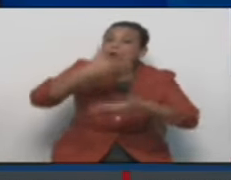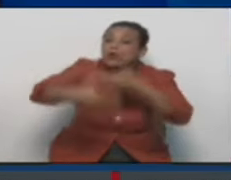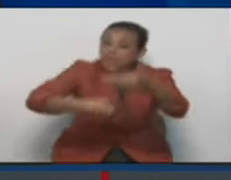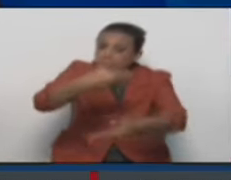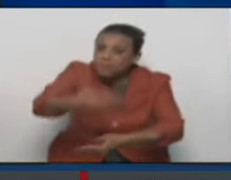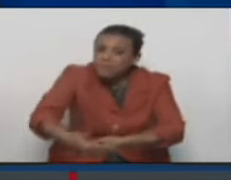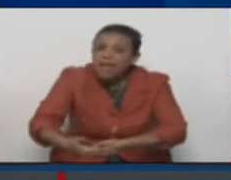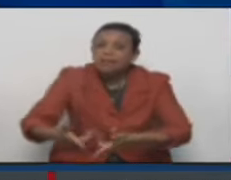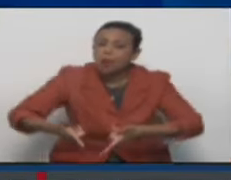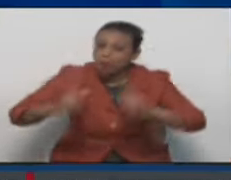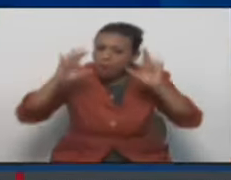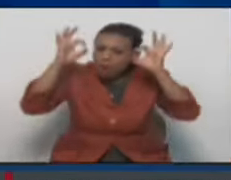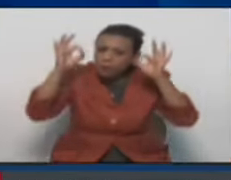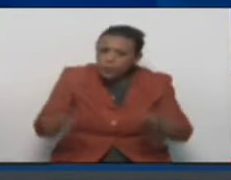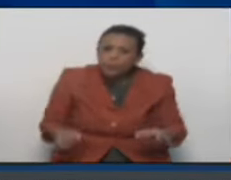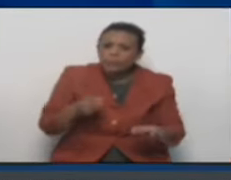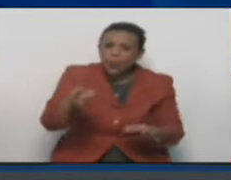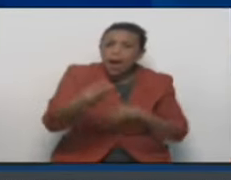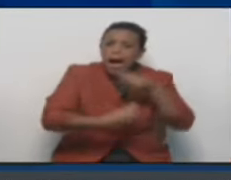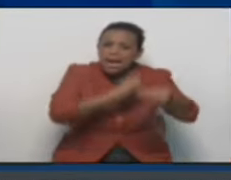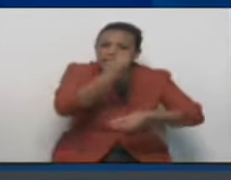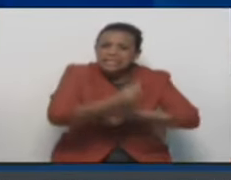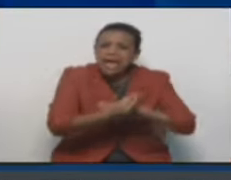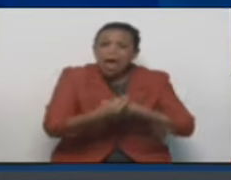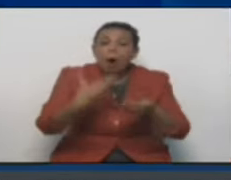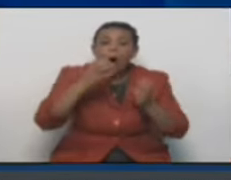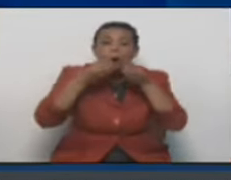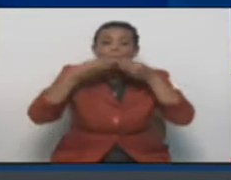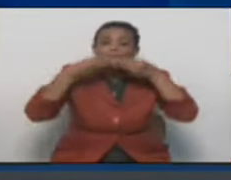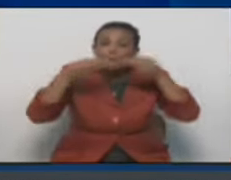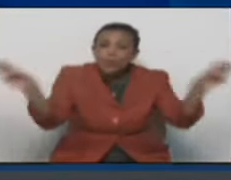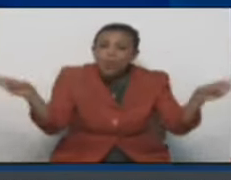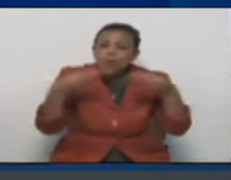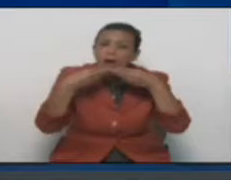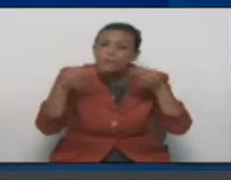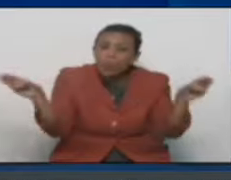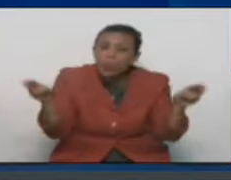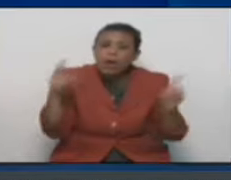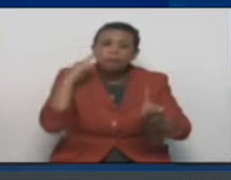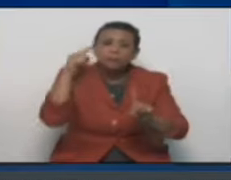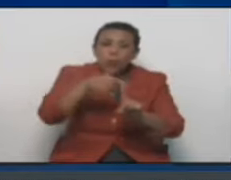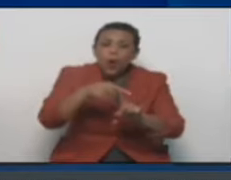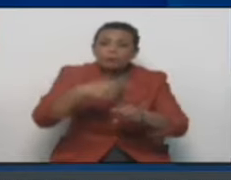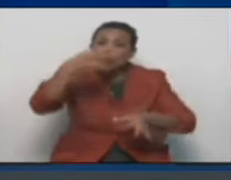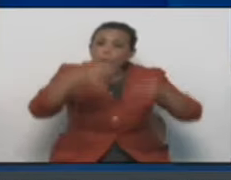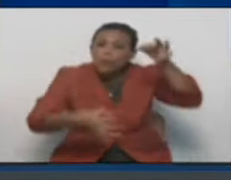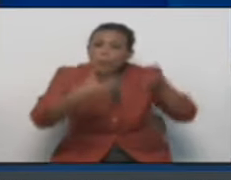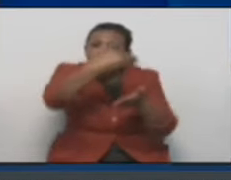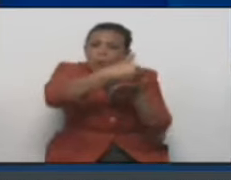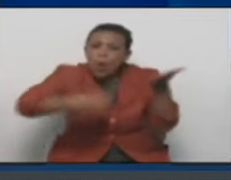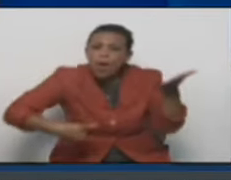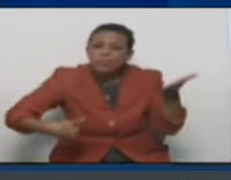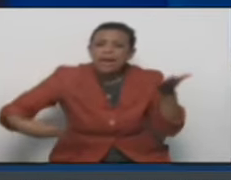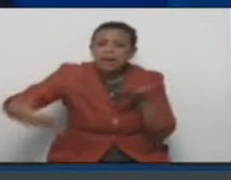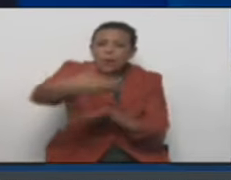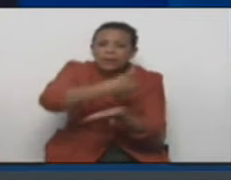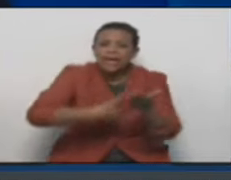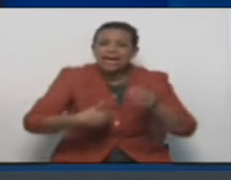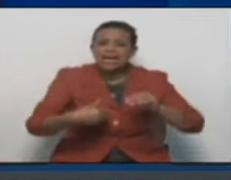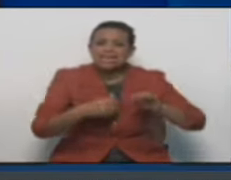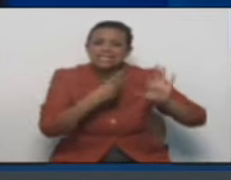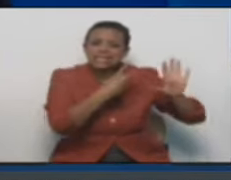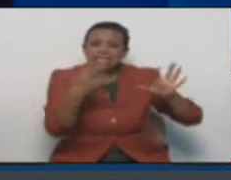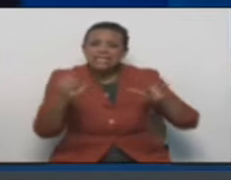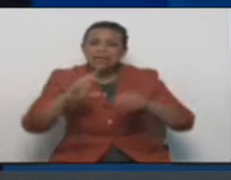autoriza para hacer el procedimiento de hacer la oferta pública para subastar la frecuencia 700G y otras